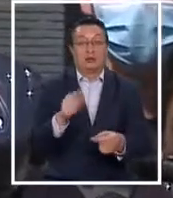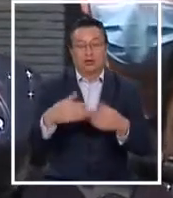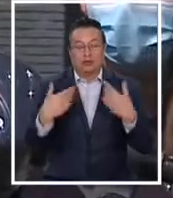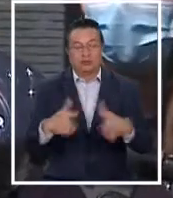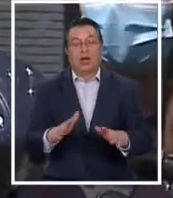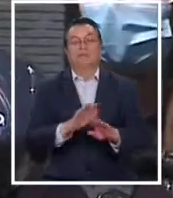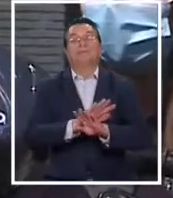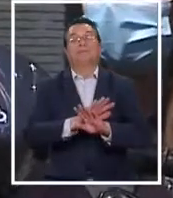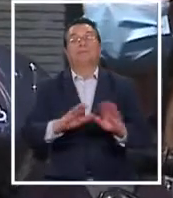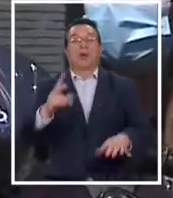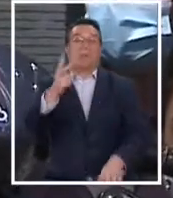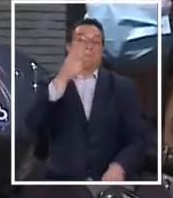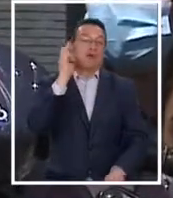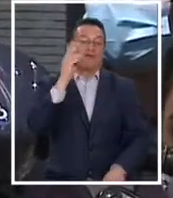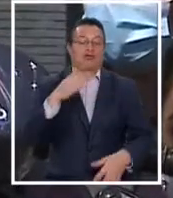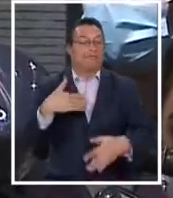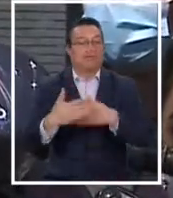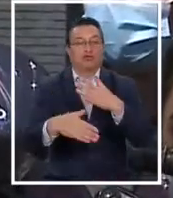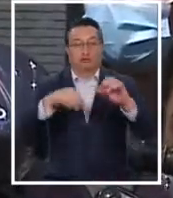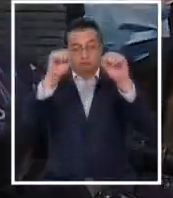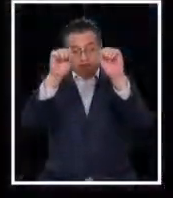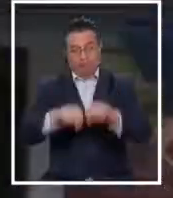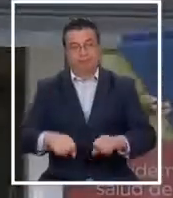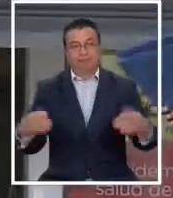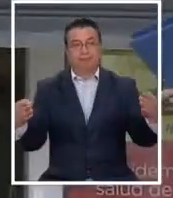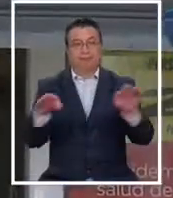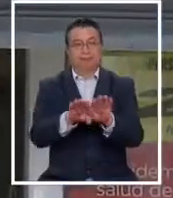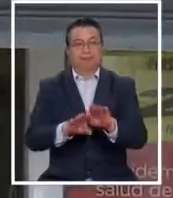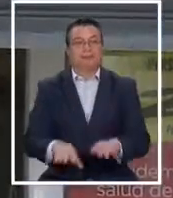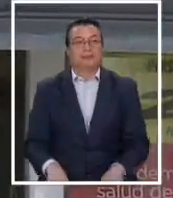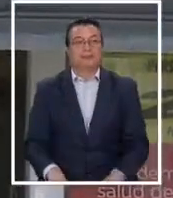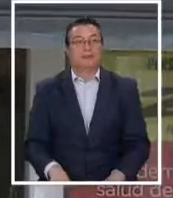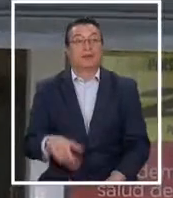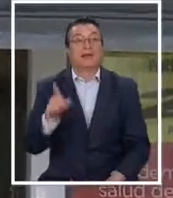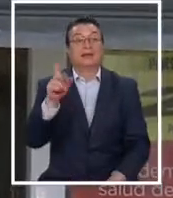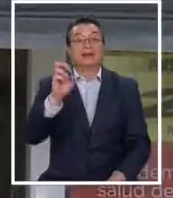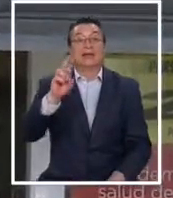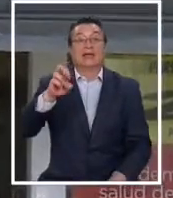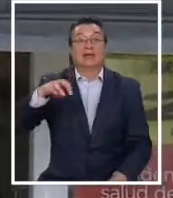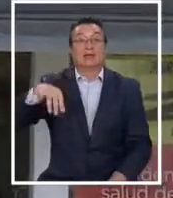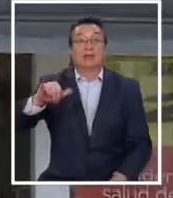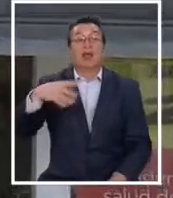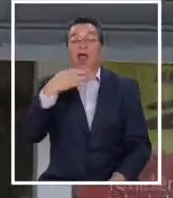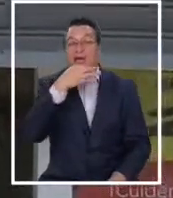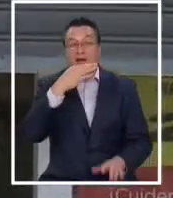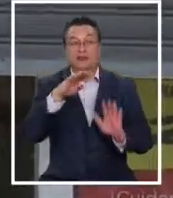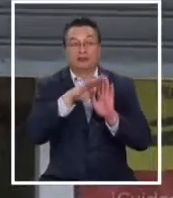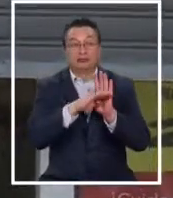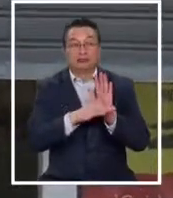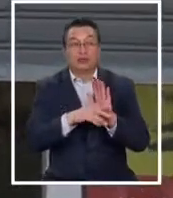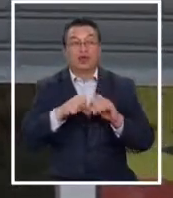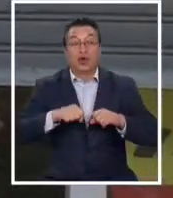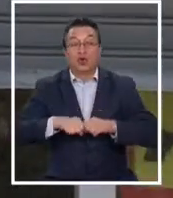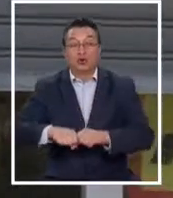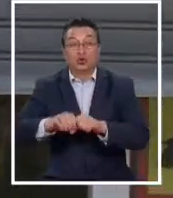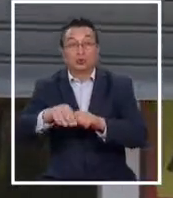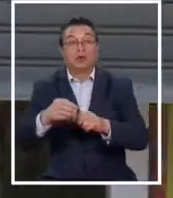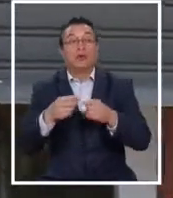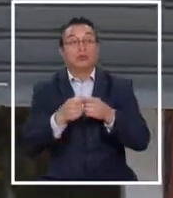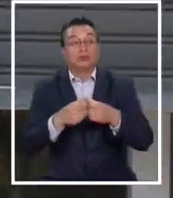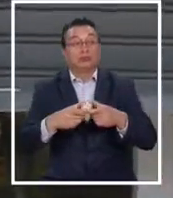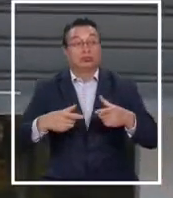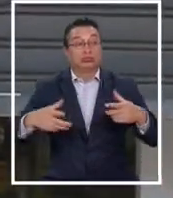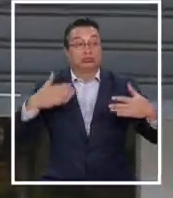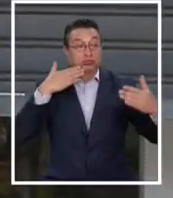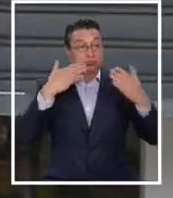procedido a realizar prohibición de funcionamiento de este supermercado. Según la Ceremi de Salud, el protocolo del supermercado para evitar la propagación de